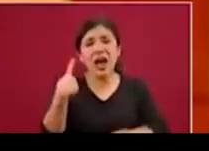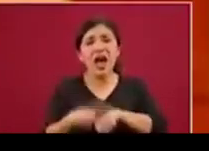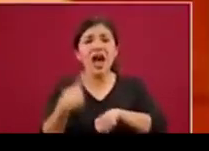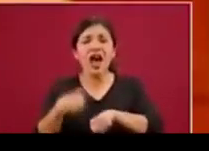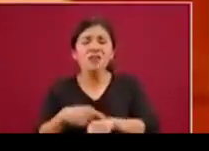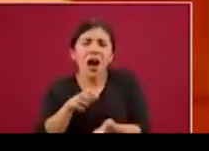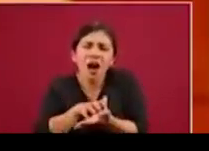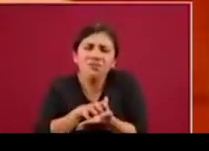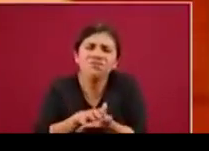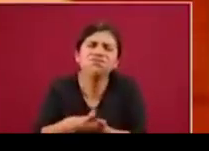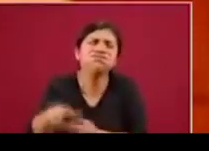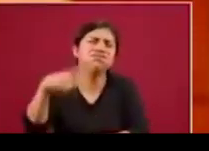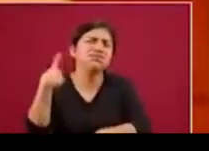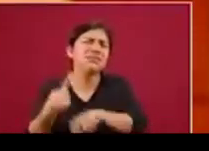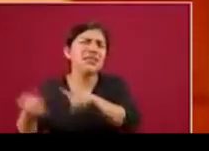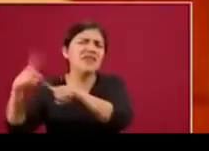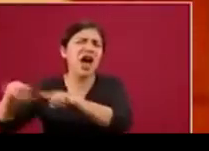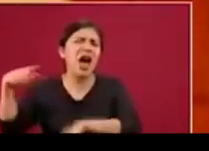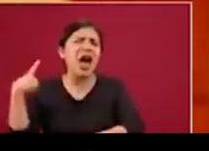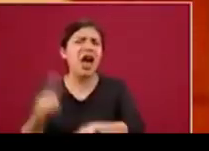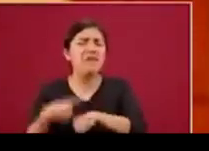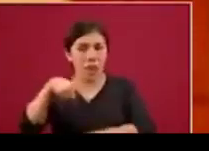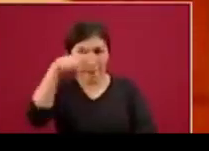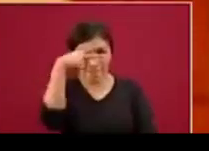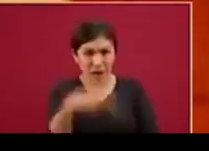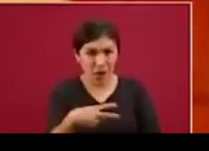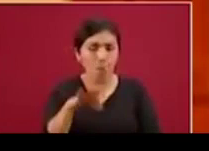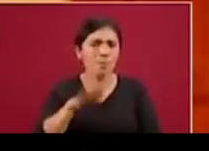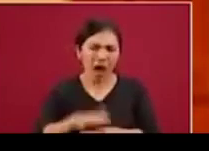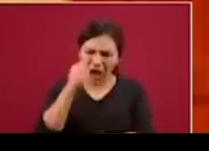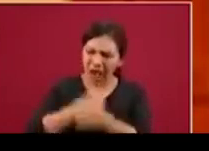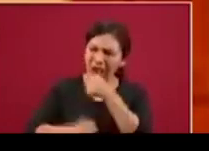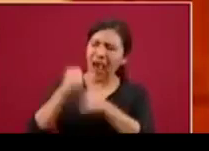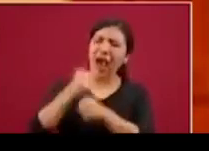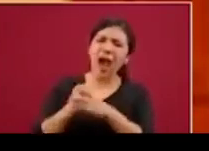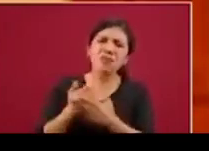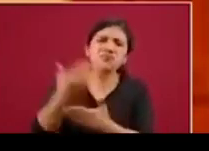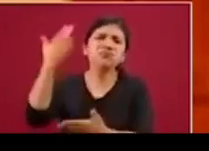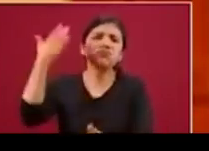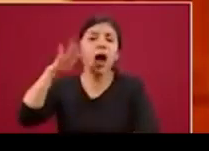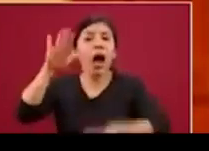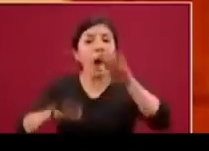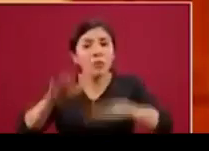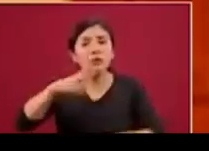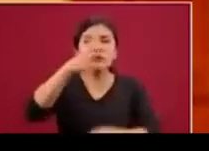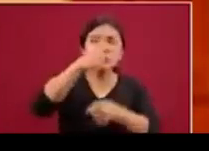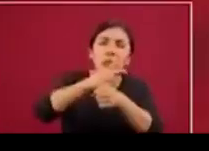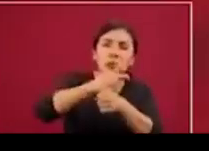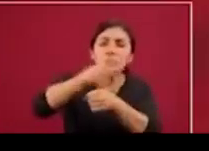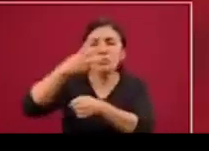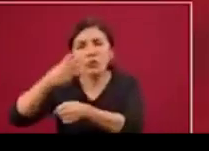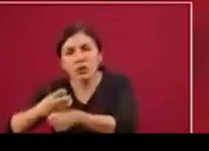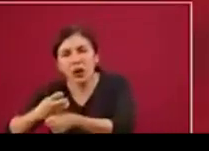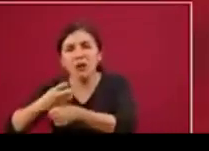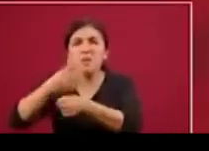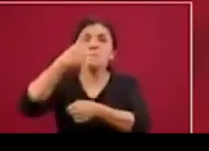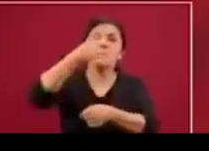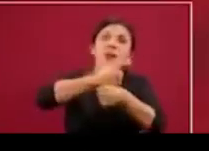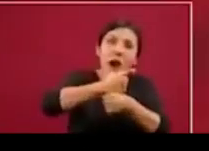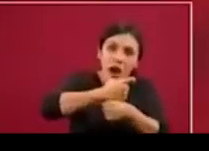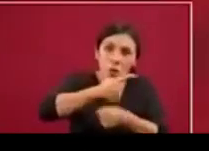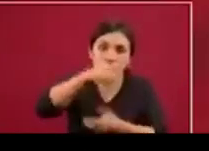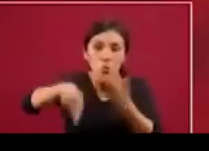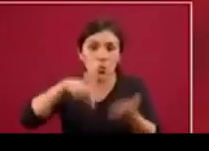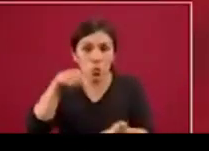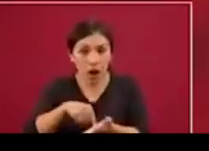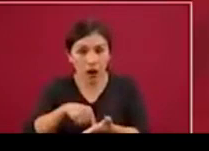enfermedades crónicas que en México, México ha estado por varios años, a veces baja al segundo lugar o tercero, pero por momentos ha sido